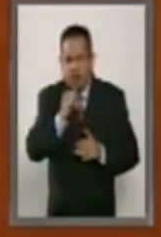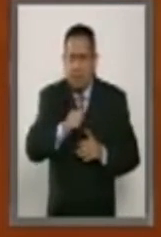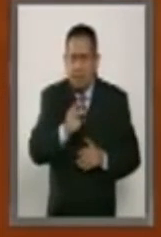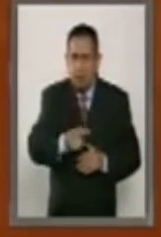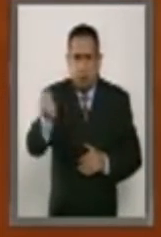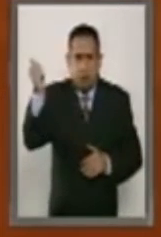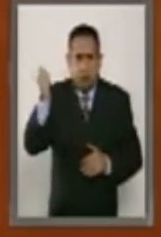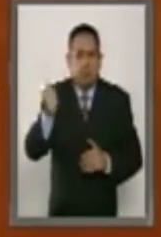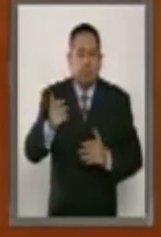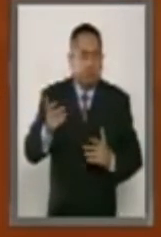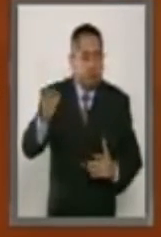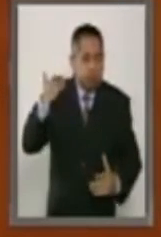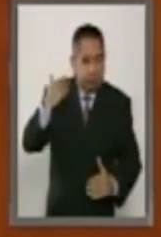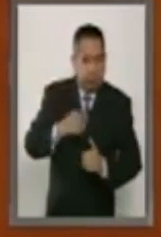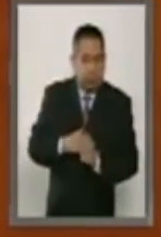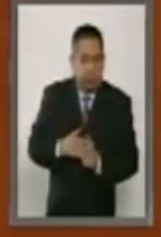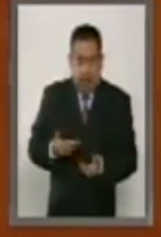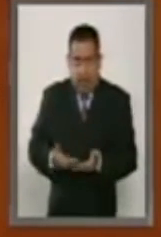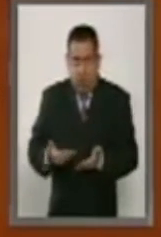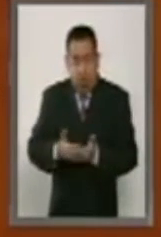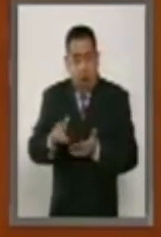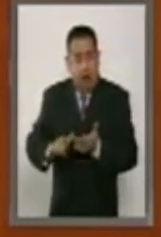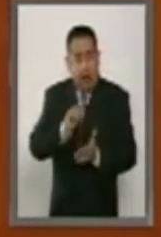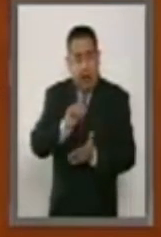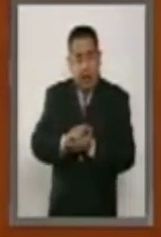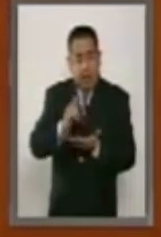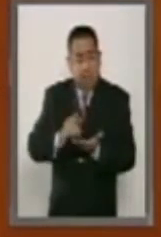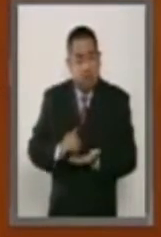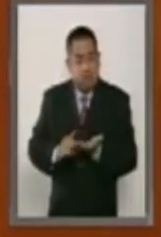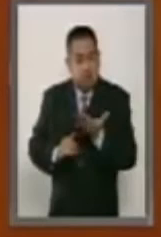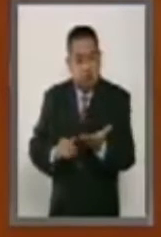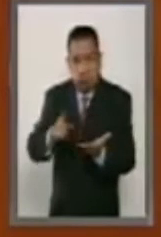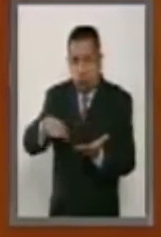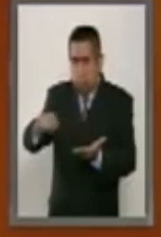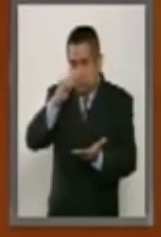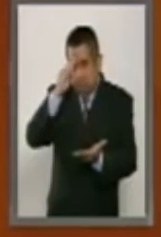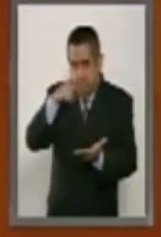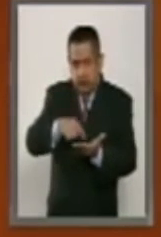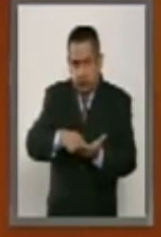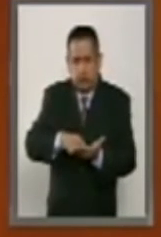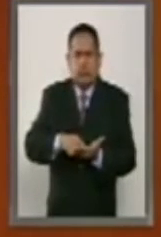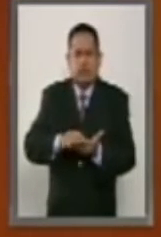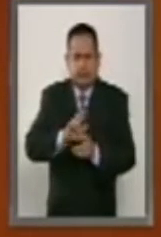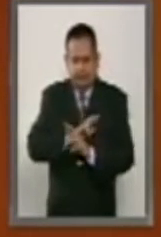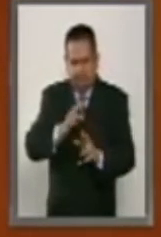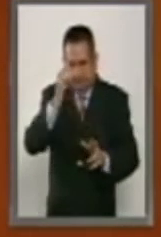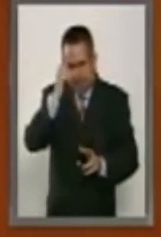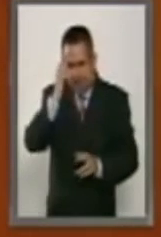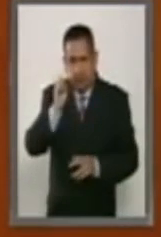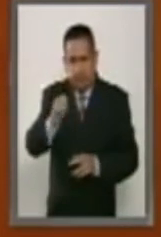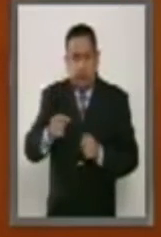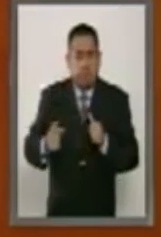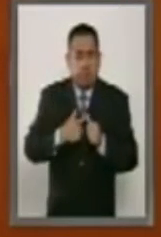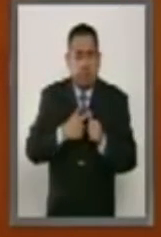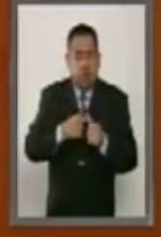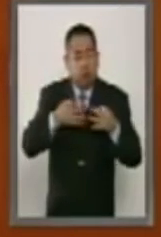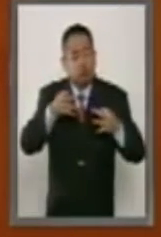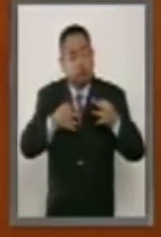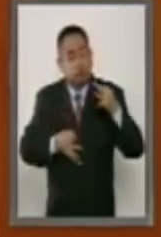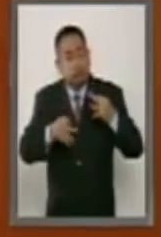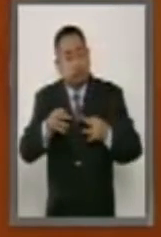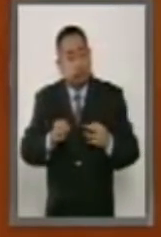defensa. La ley que se somete a consideración reconoce la previa audiencia de los